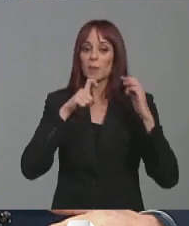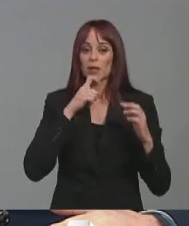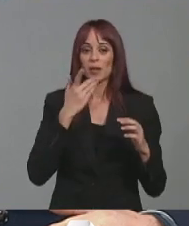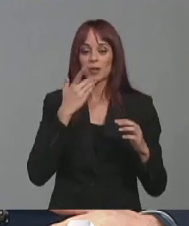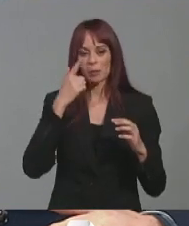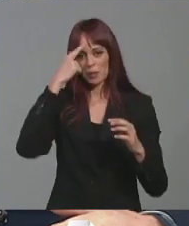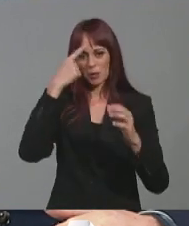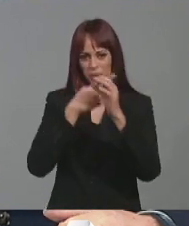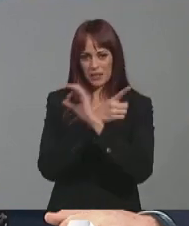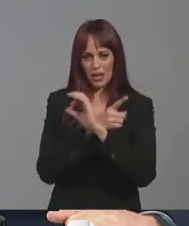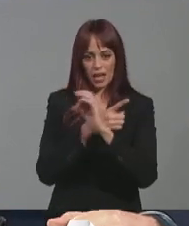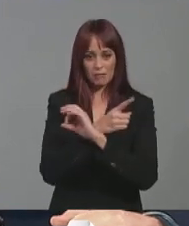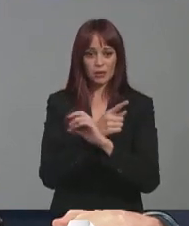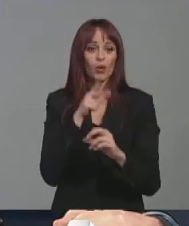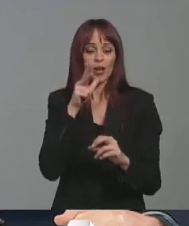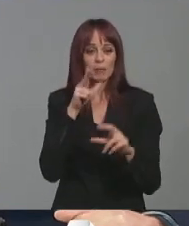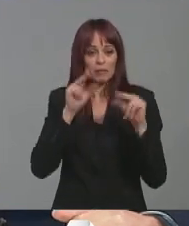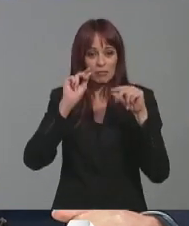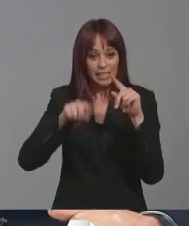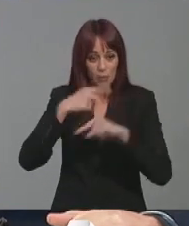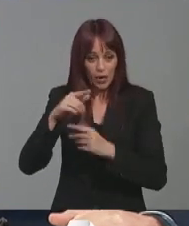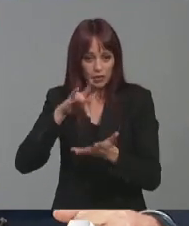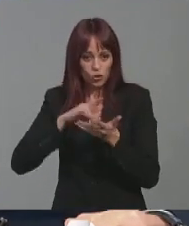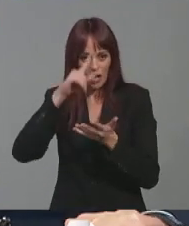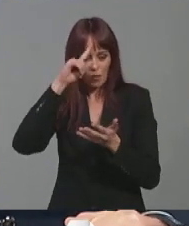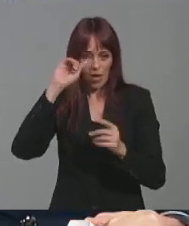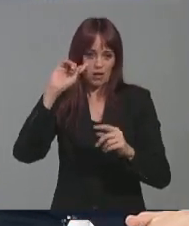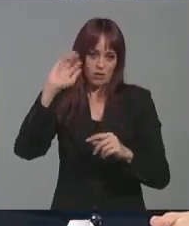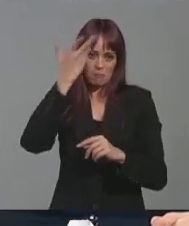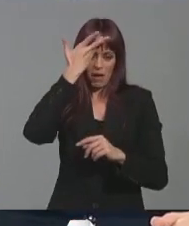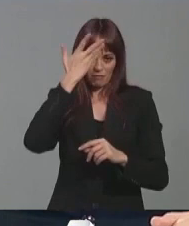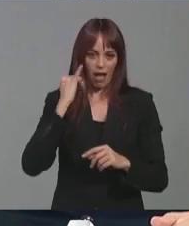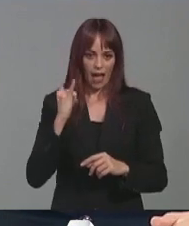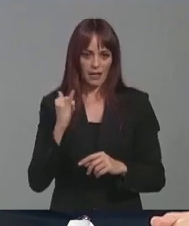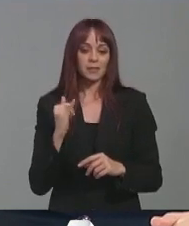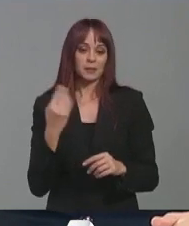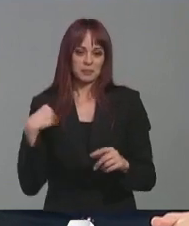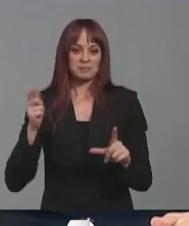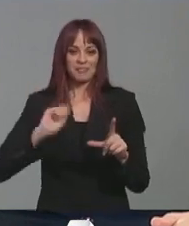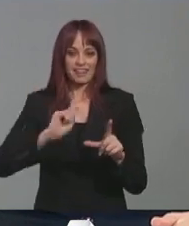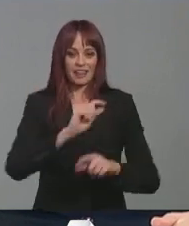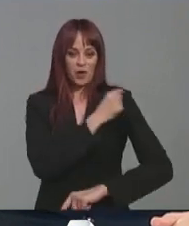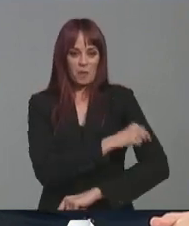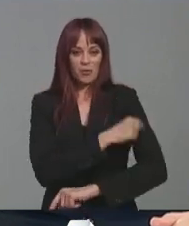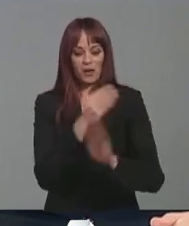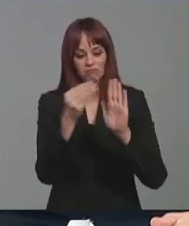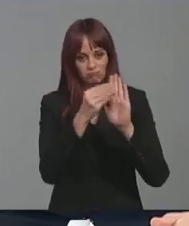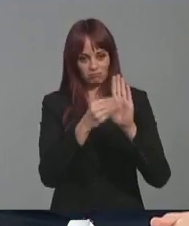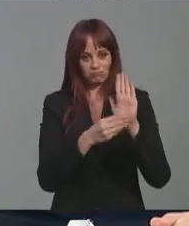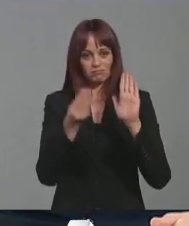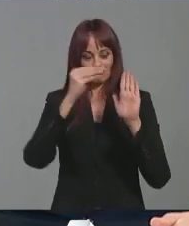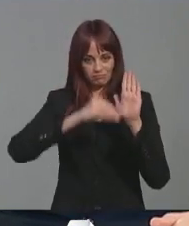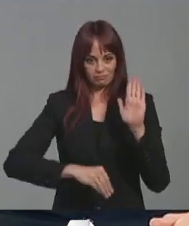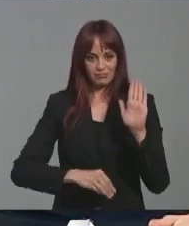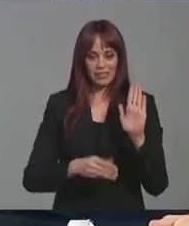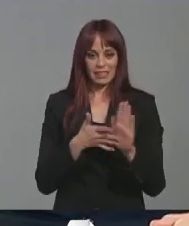neuralgias posherpéticas que quedan cuando una persona sufre este tipo de virus. Bueno pues así se va ampliando ese calendario vacunacional como usted dice pues es